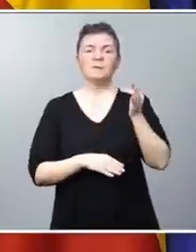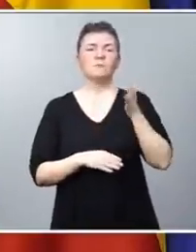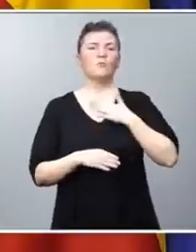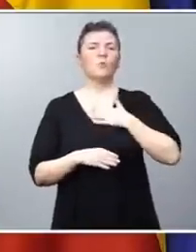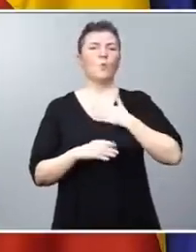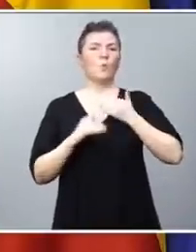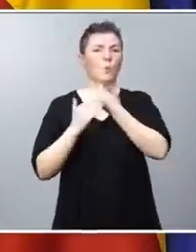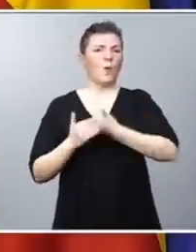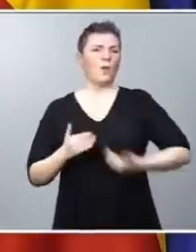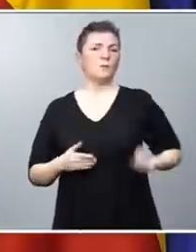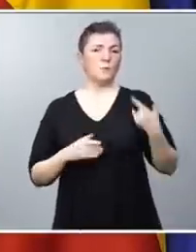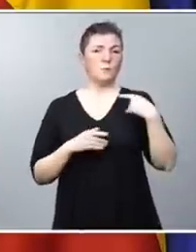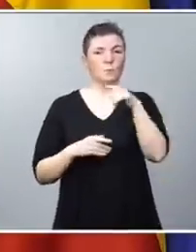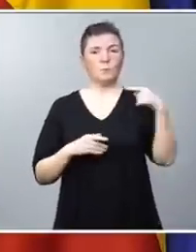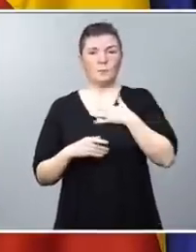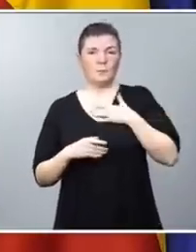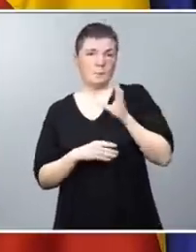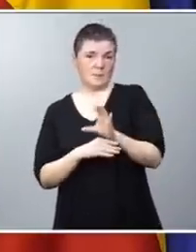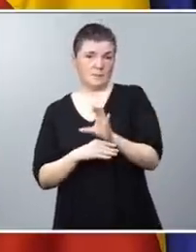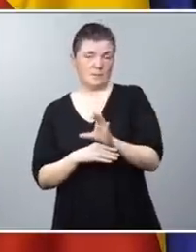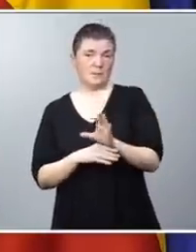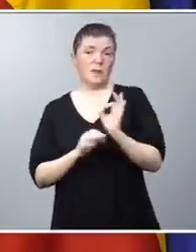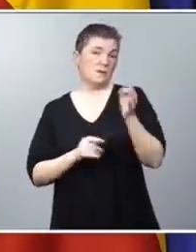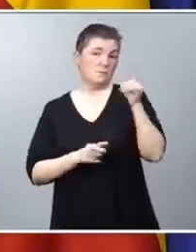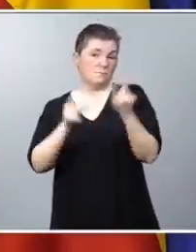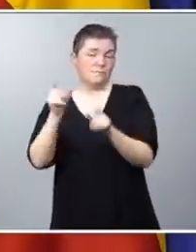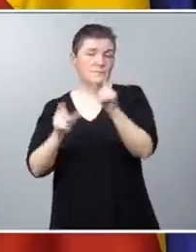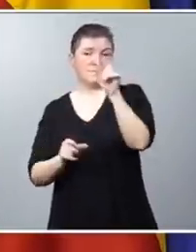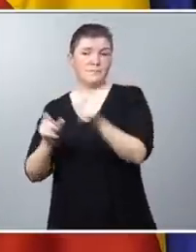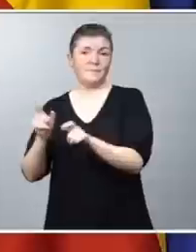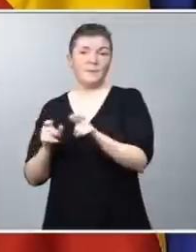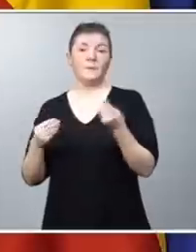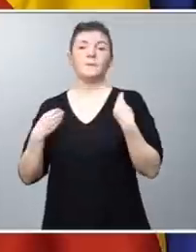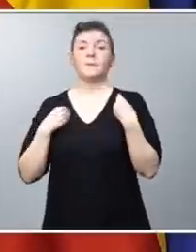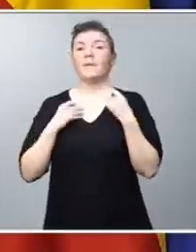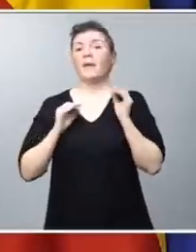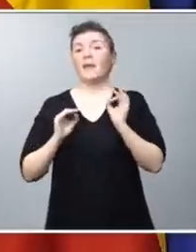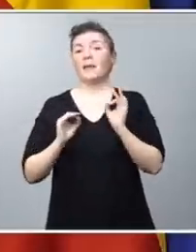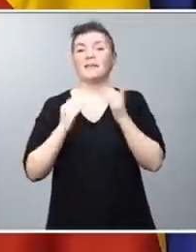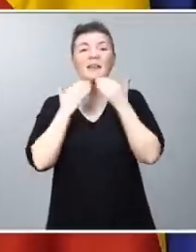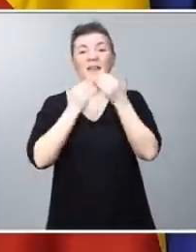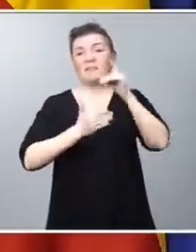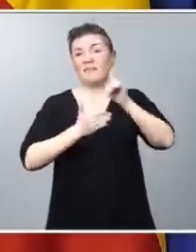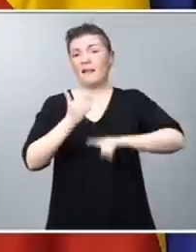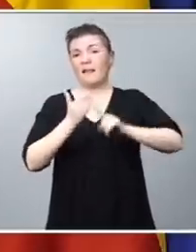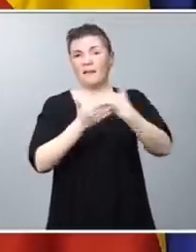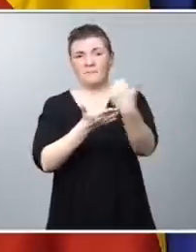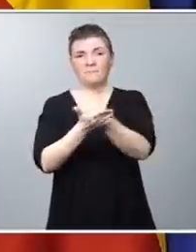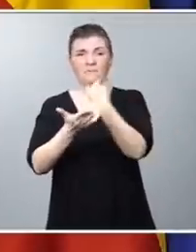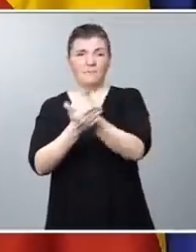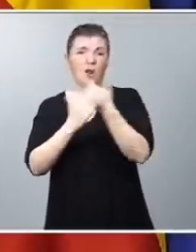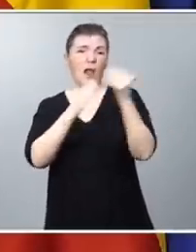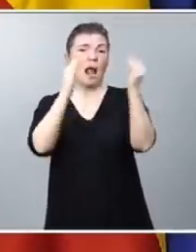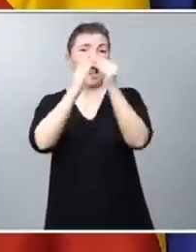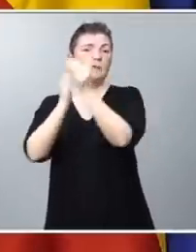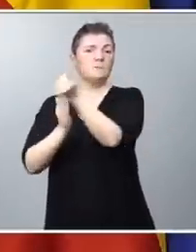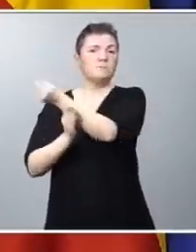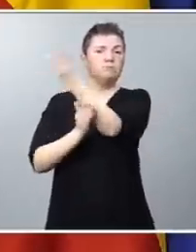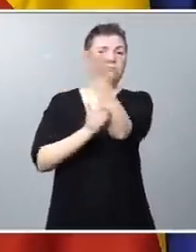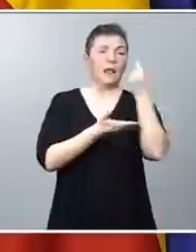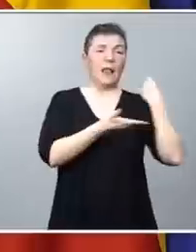propietarios de nuestro país, que son esas personas que viven básicamente de alquilar las muchas viviendas que han heredado